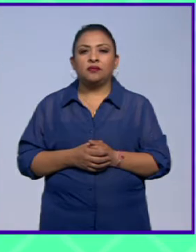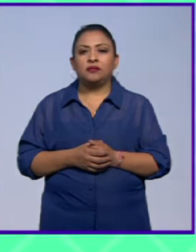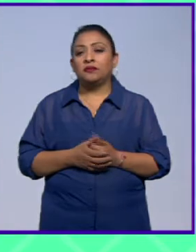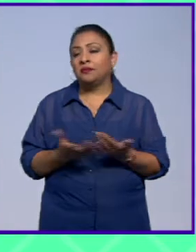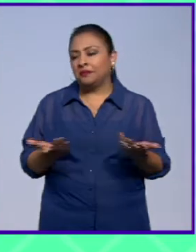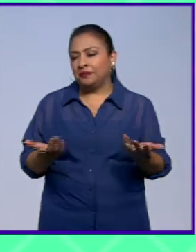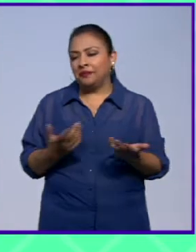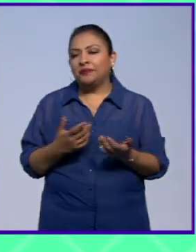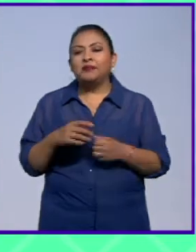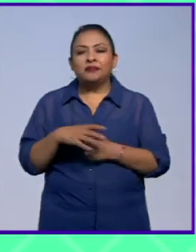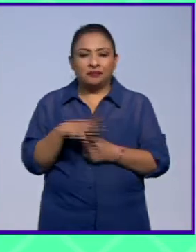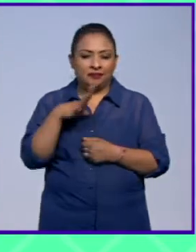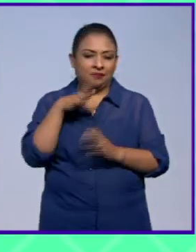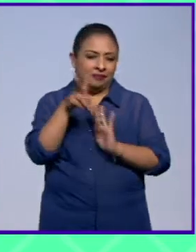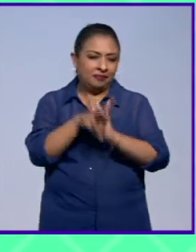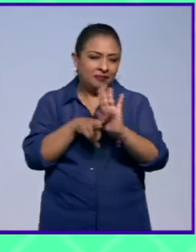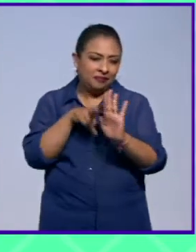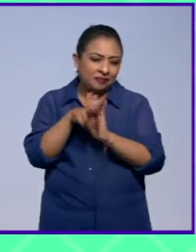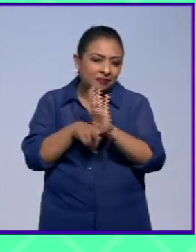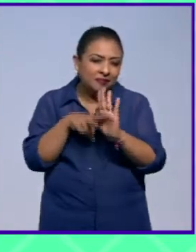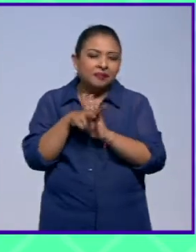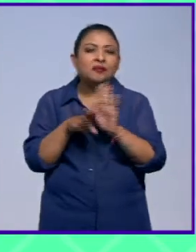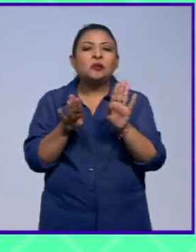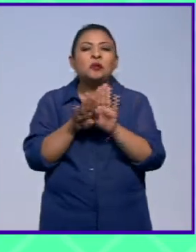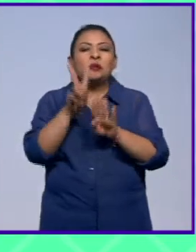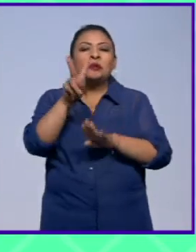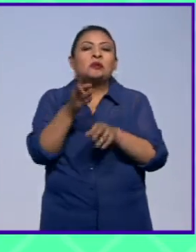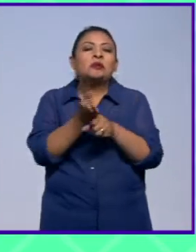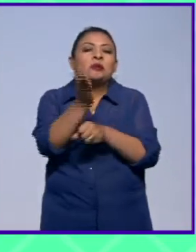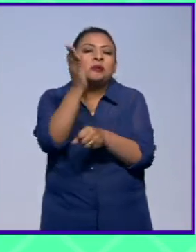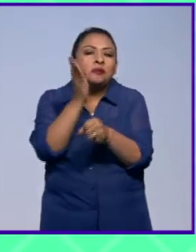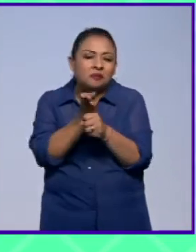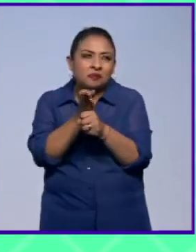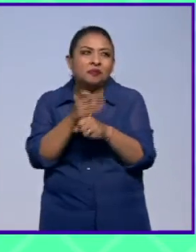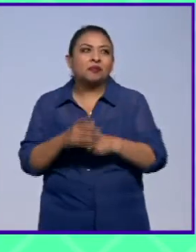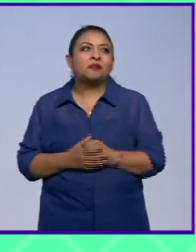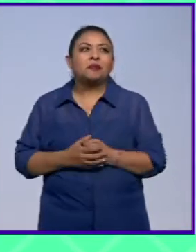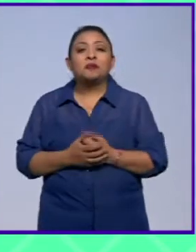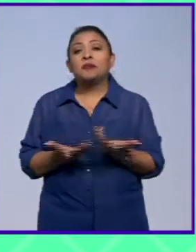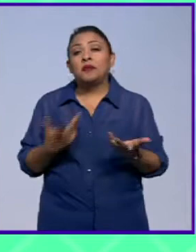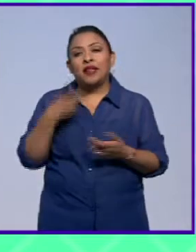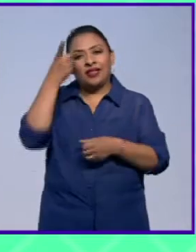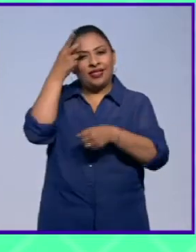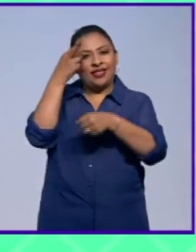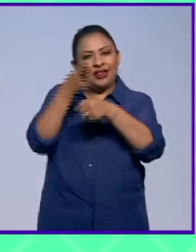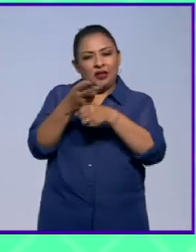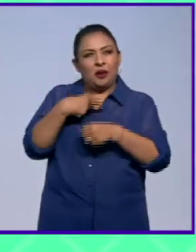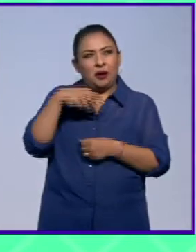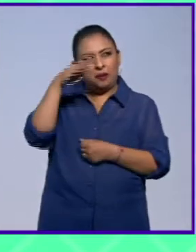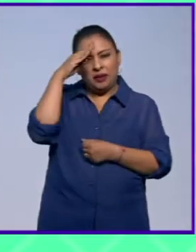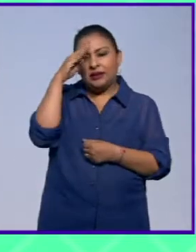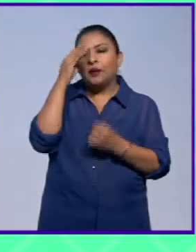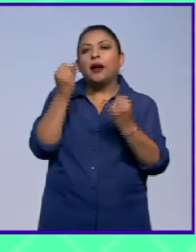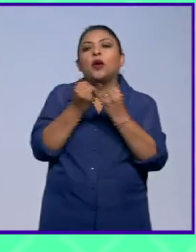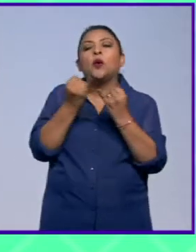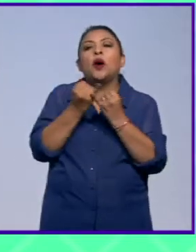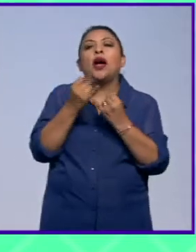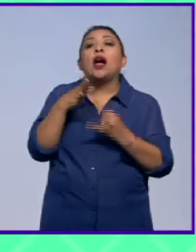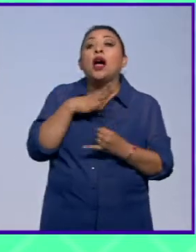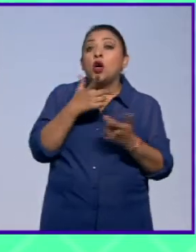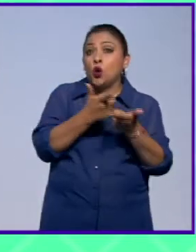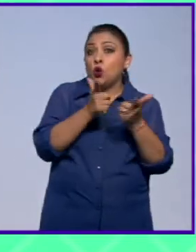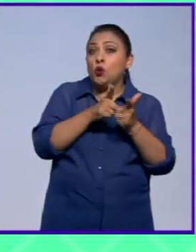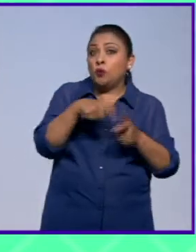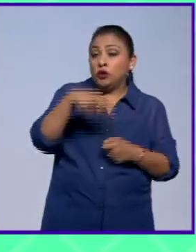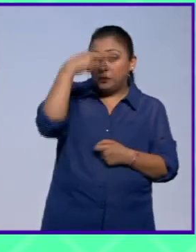Bueno pues realizado este video con un gran sentido del humor nuestra directora pensaba también por ejemplo hay grupos